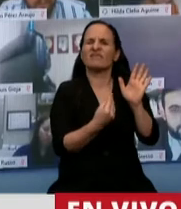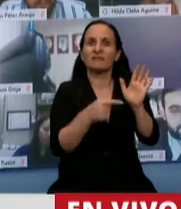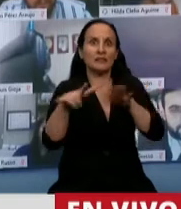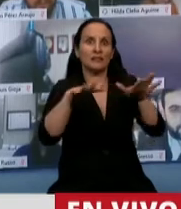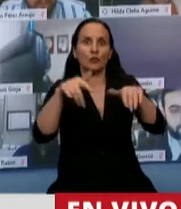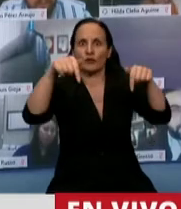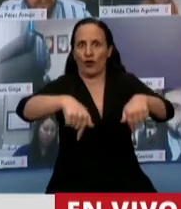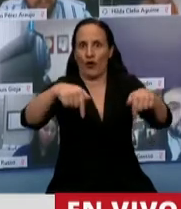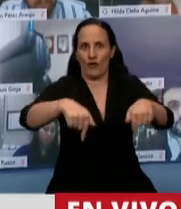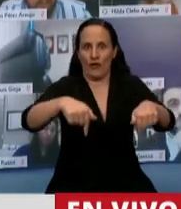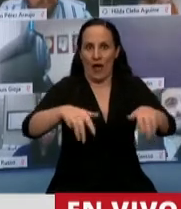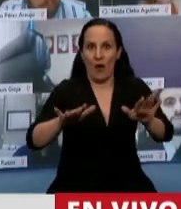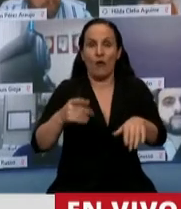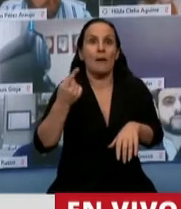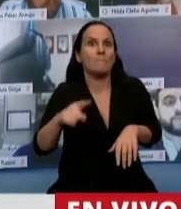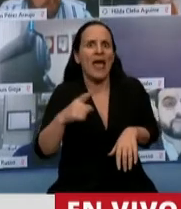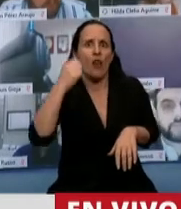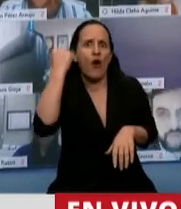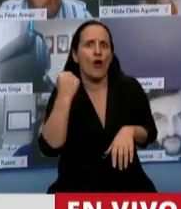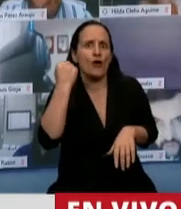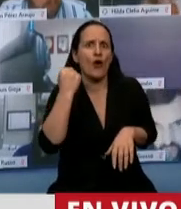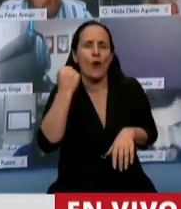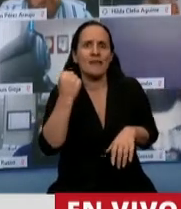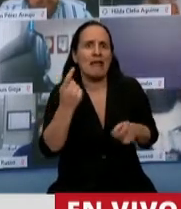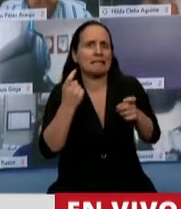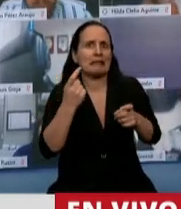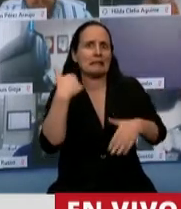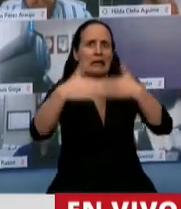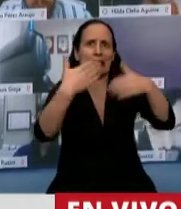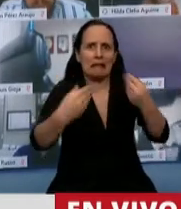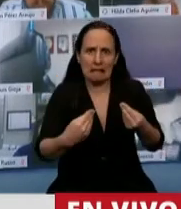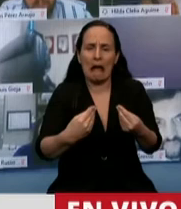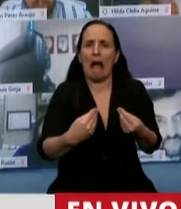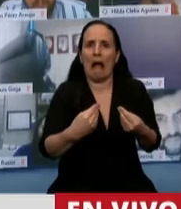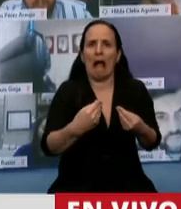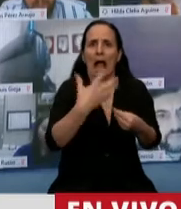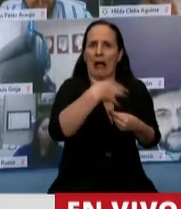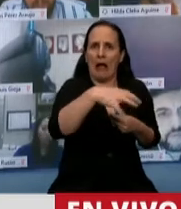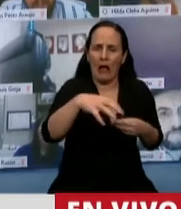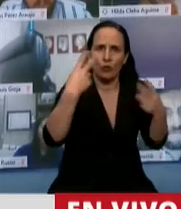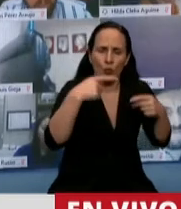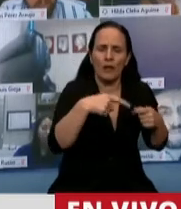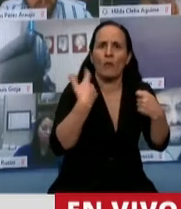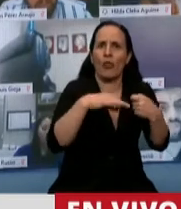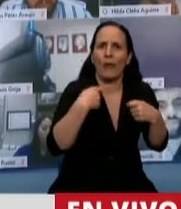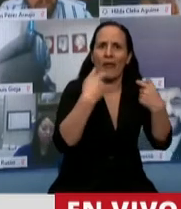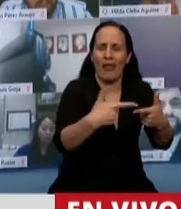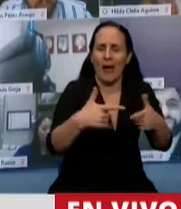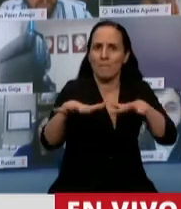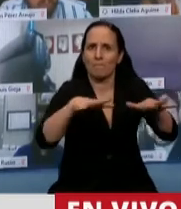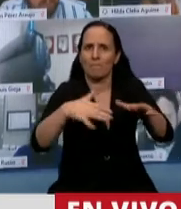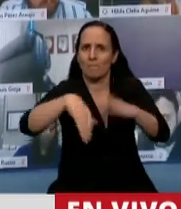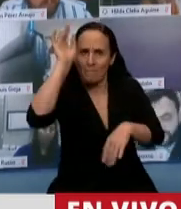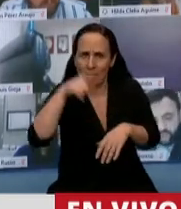lo principal para la reactivación económica va a ser dotar de mayor infraestructura y servicios a los sectores de la actividad turística de todo el país. Por eso